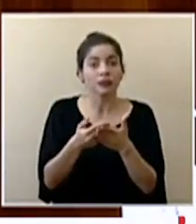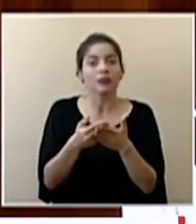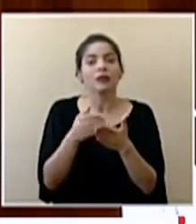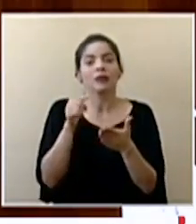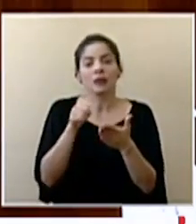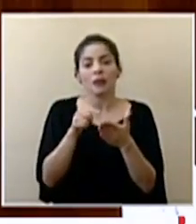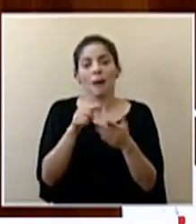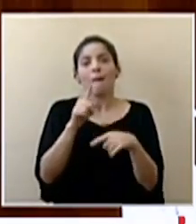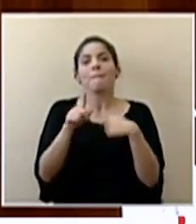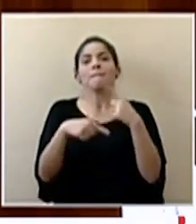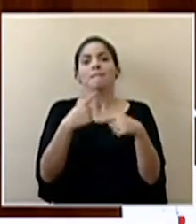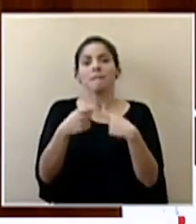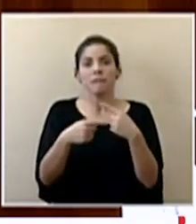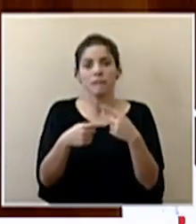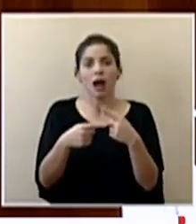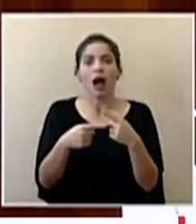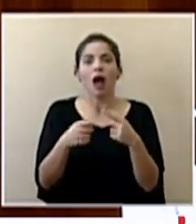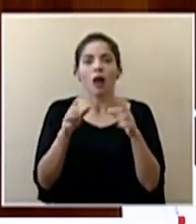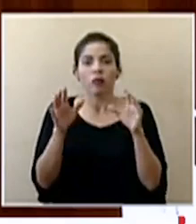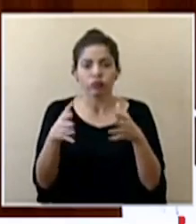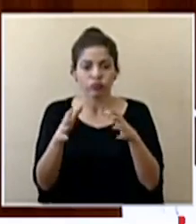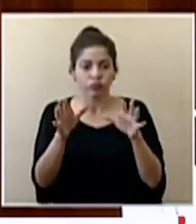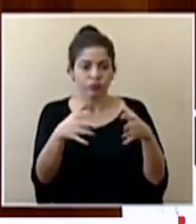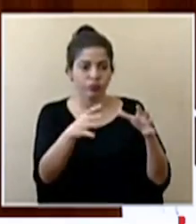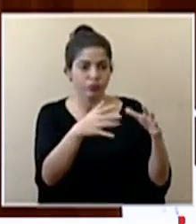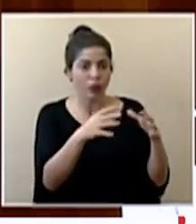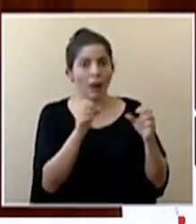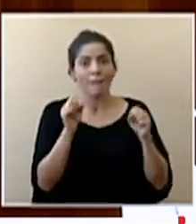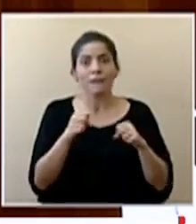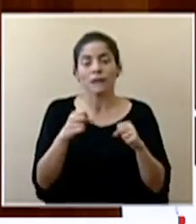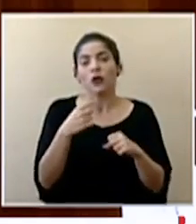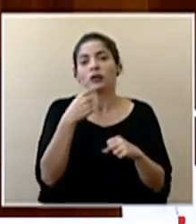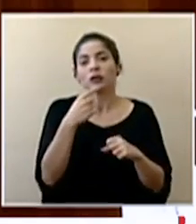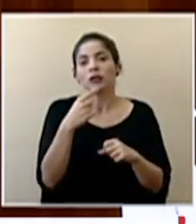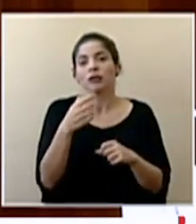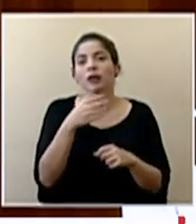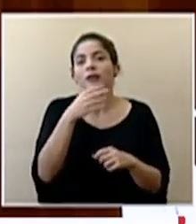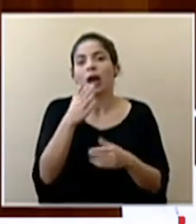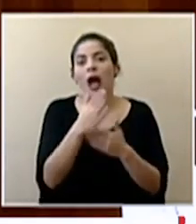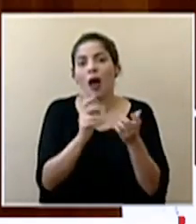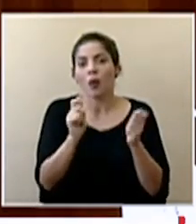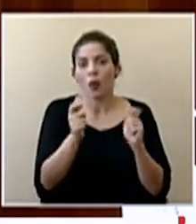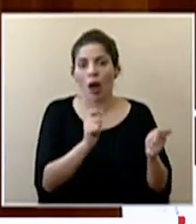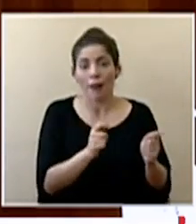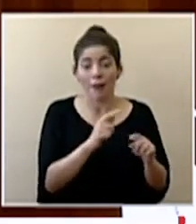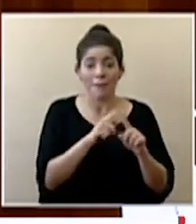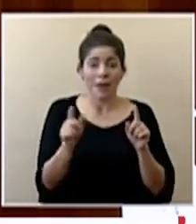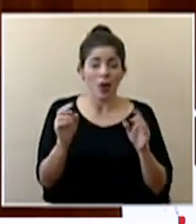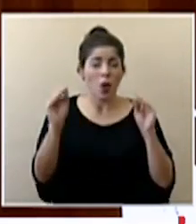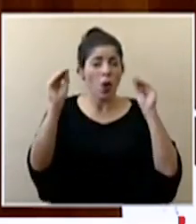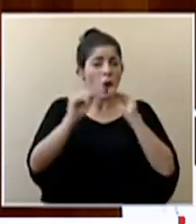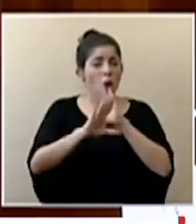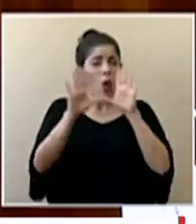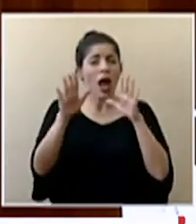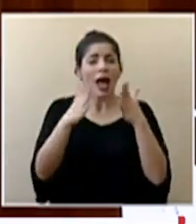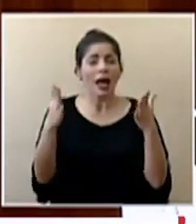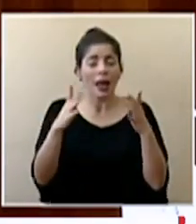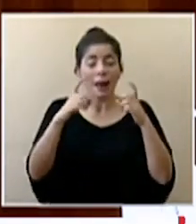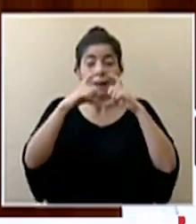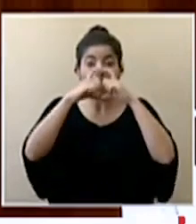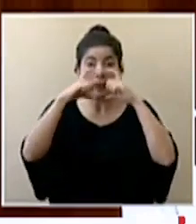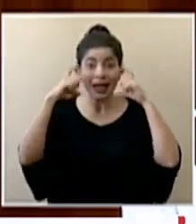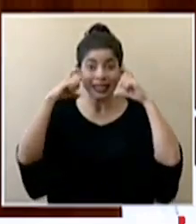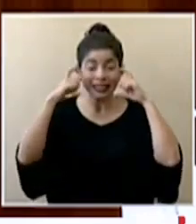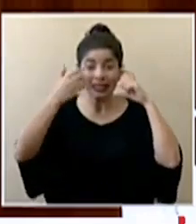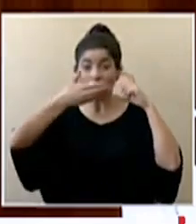va agrupándose y puede ir sugiriendo tomar decisiones diferentes pero lo que sí es claro es que la mascarilla el